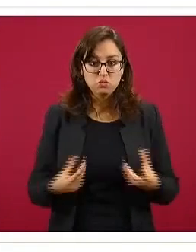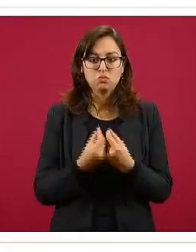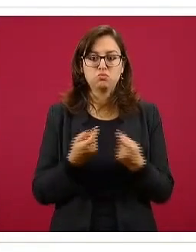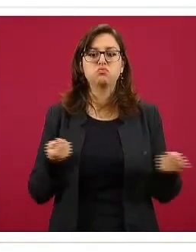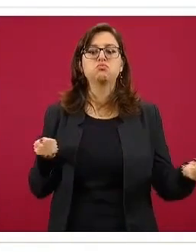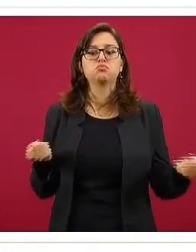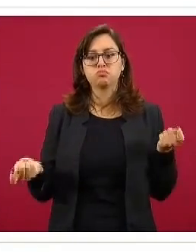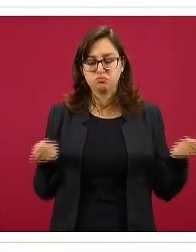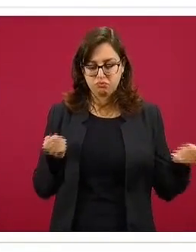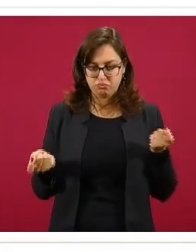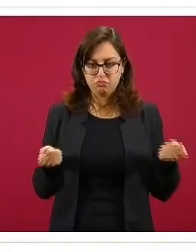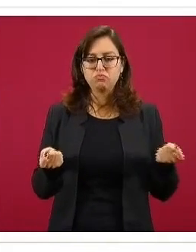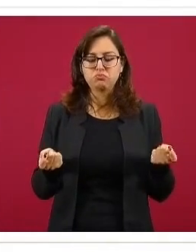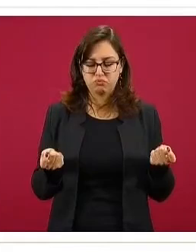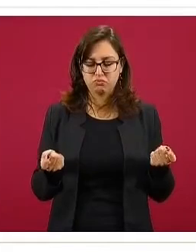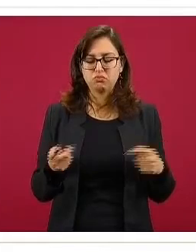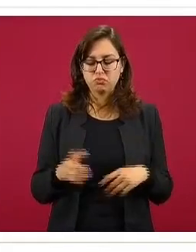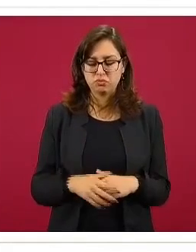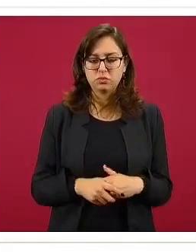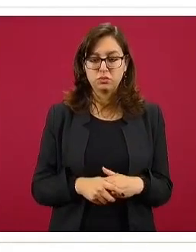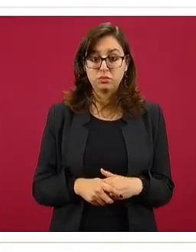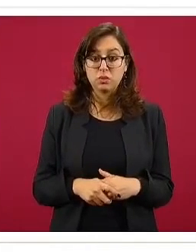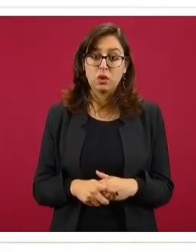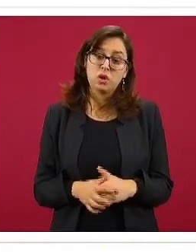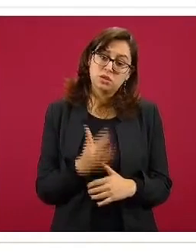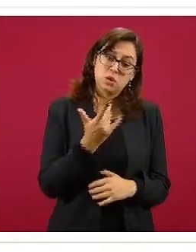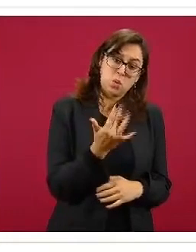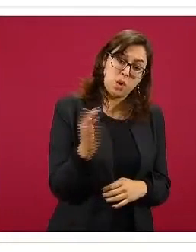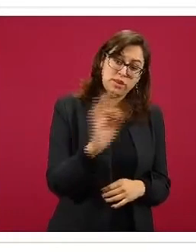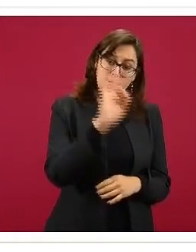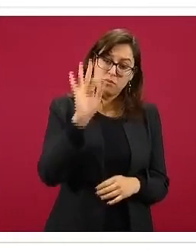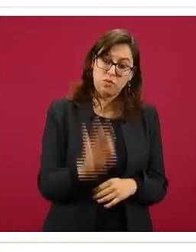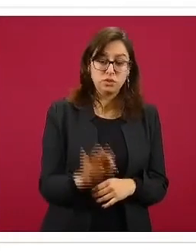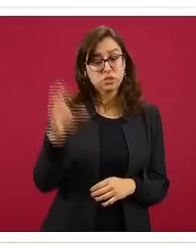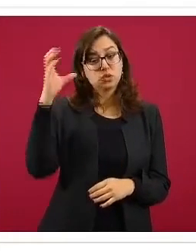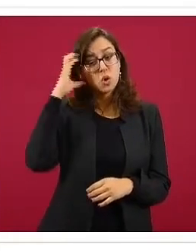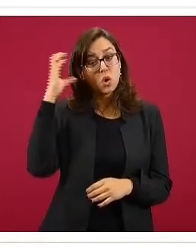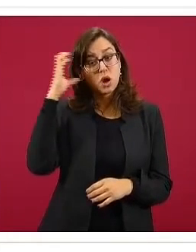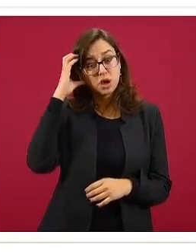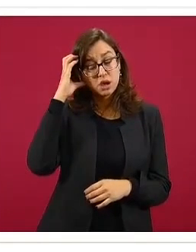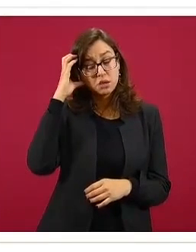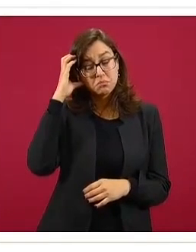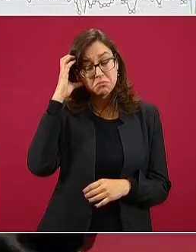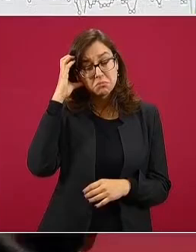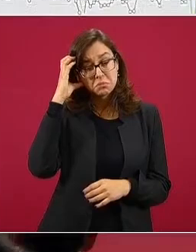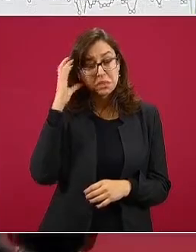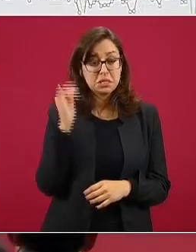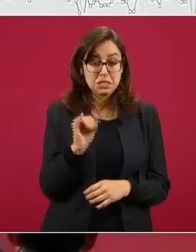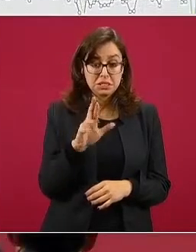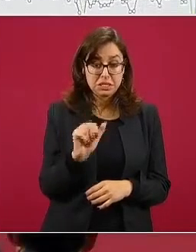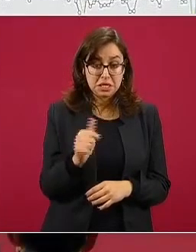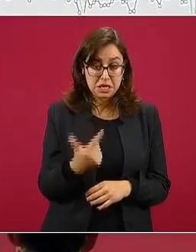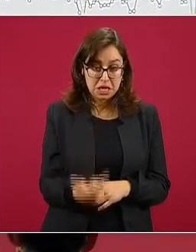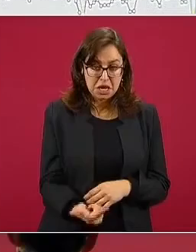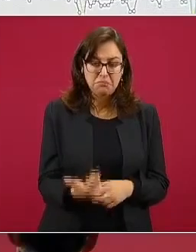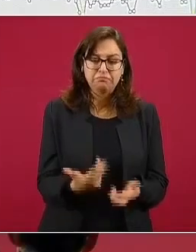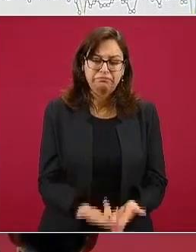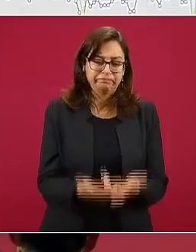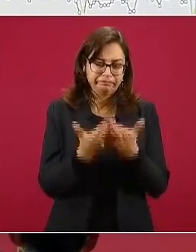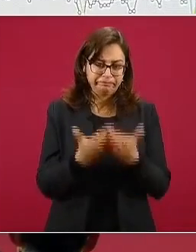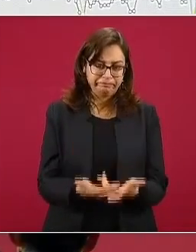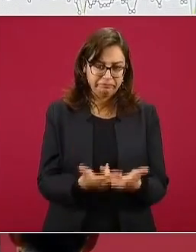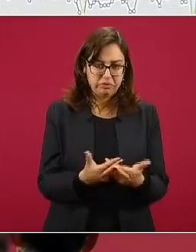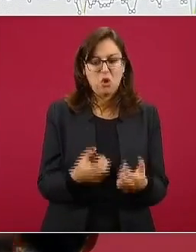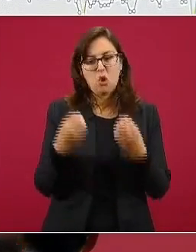ocupación estable. La mitad de los hospitales o de las camas destinadas a ocupación general están en este momento